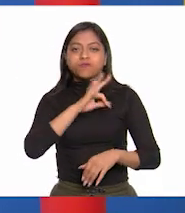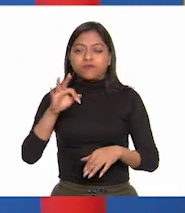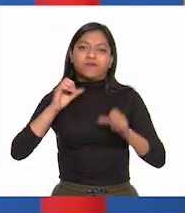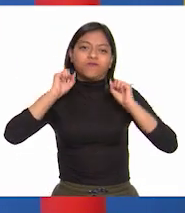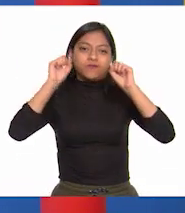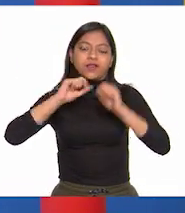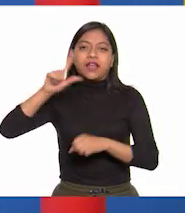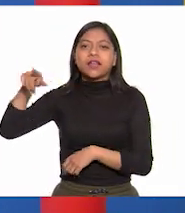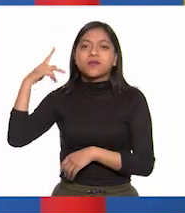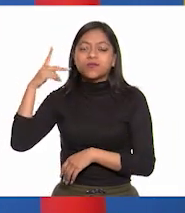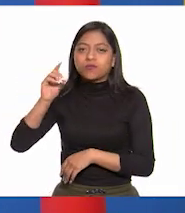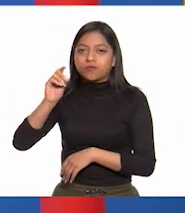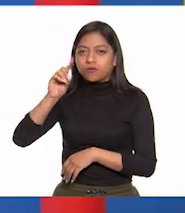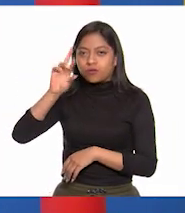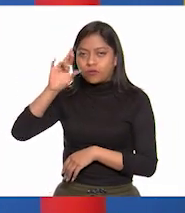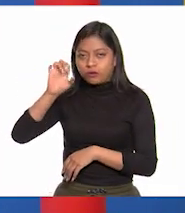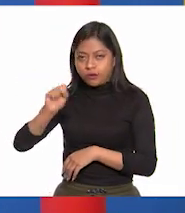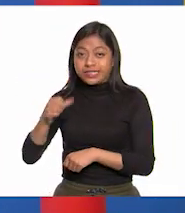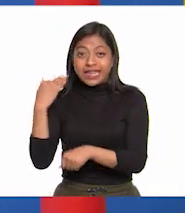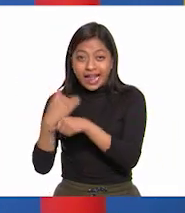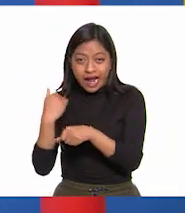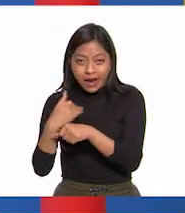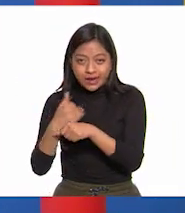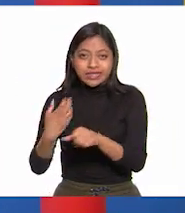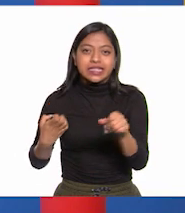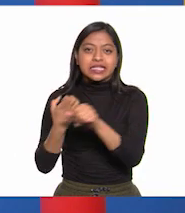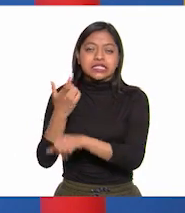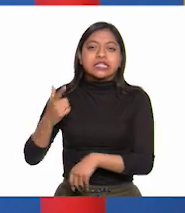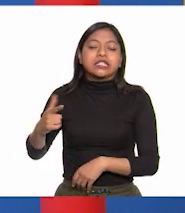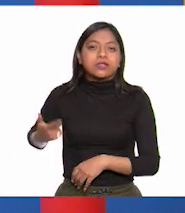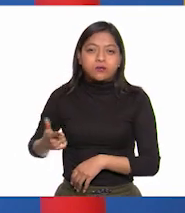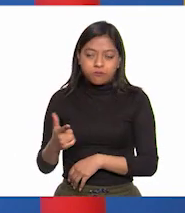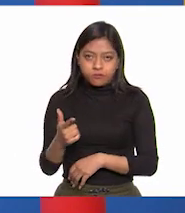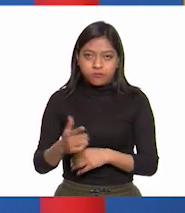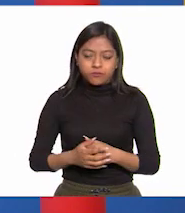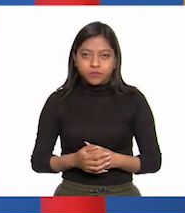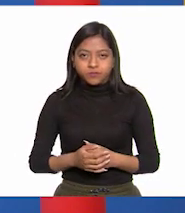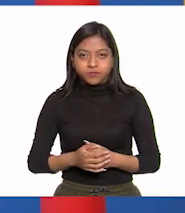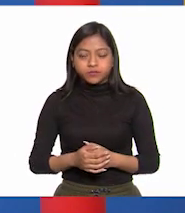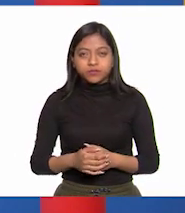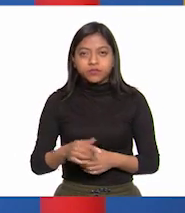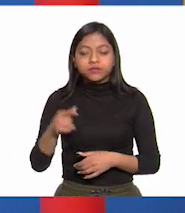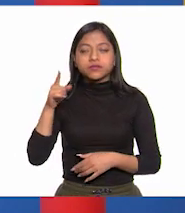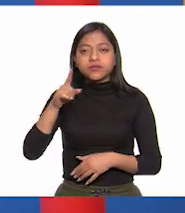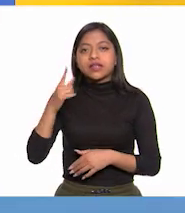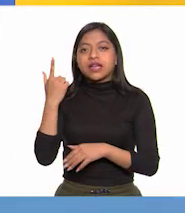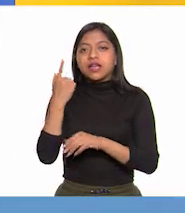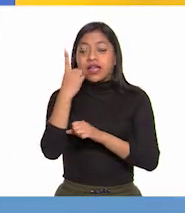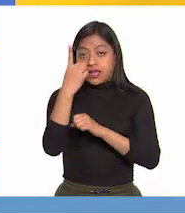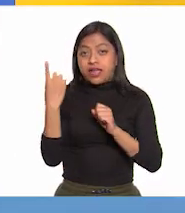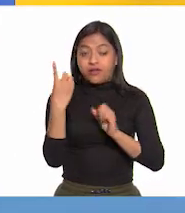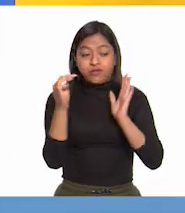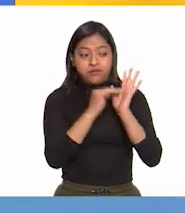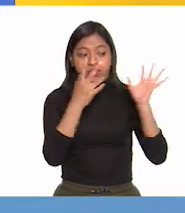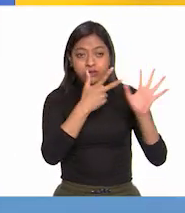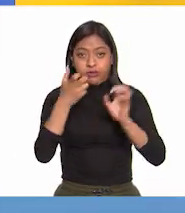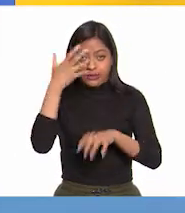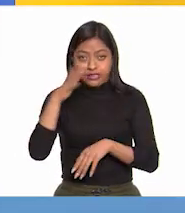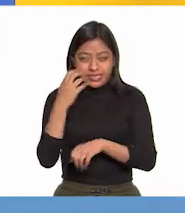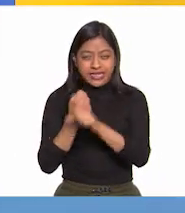pueblo de Dolores, ubicado en el actual estado de Guanajuato, en el mes de septiembre de 1810. Así es, Jenny.